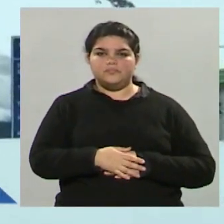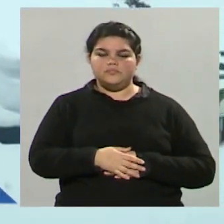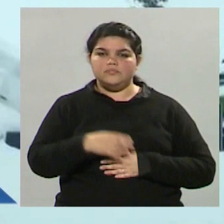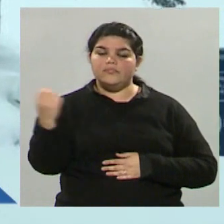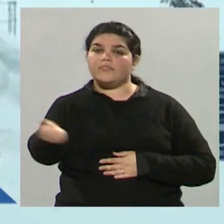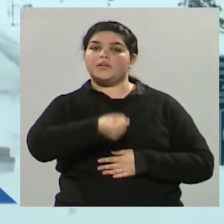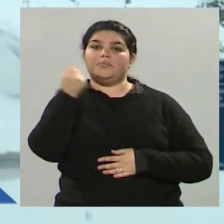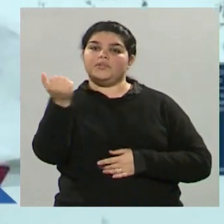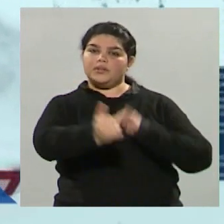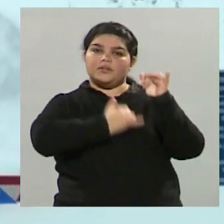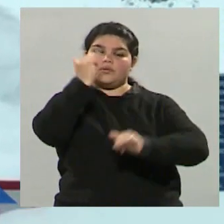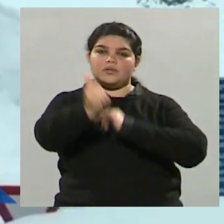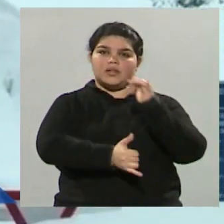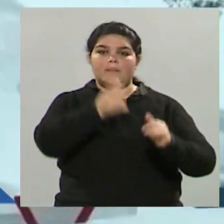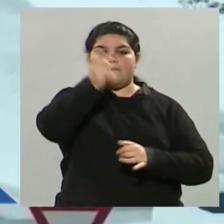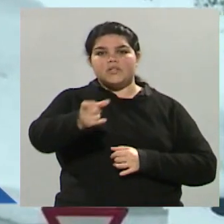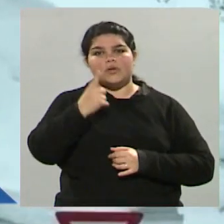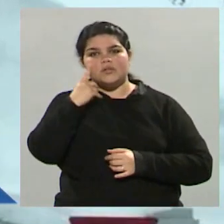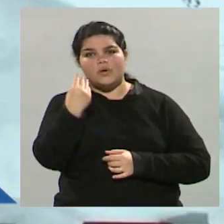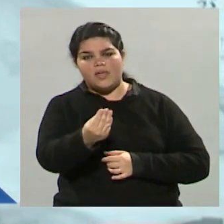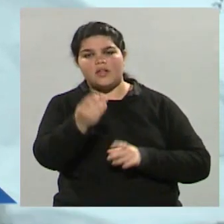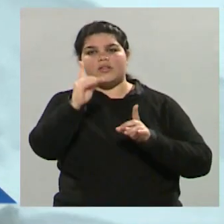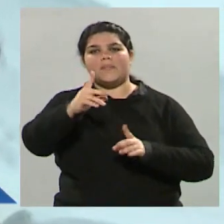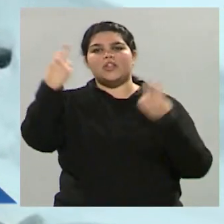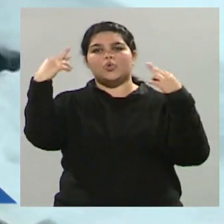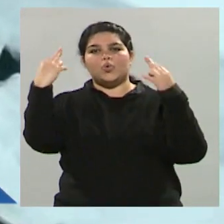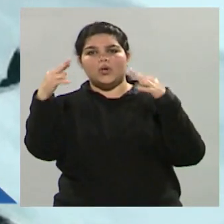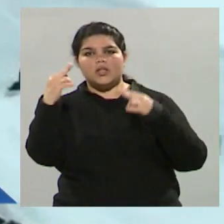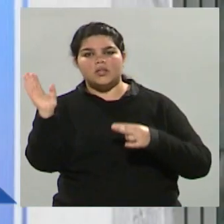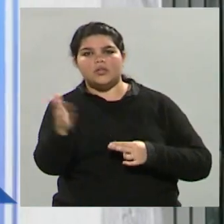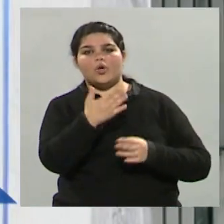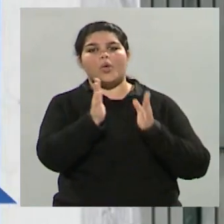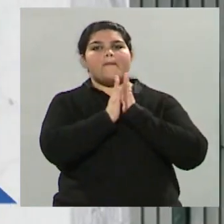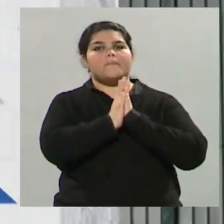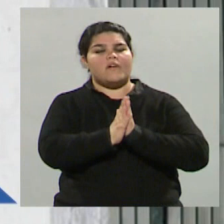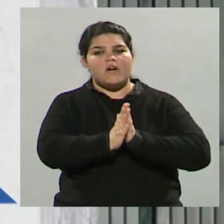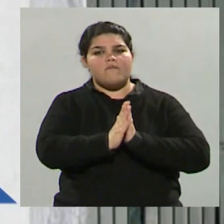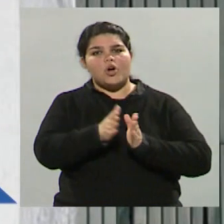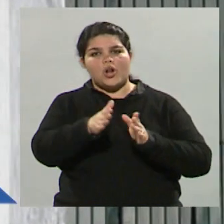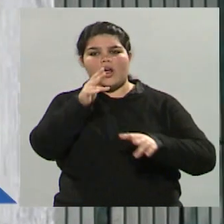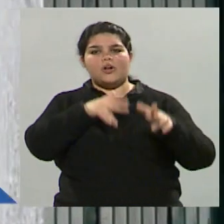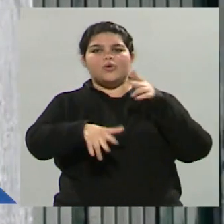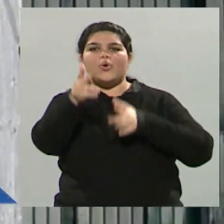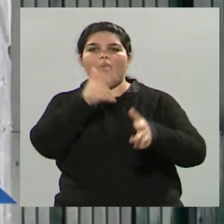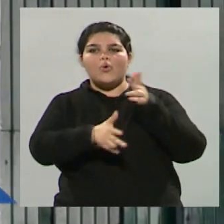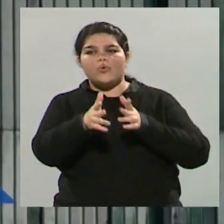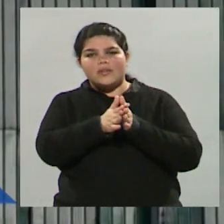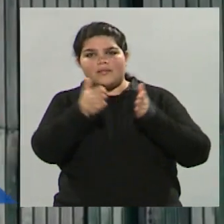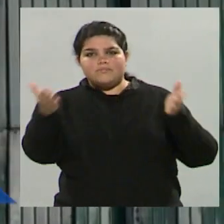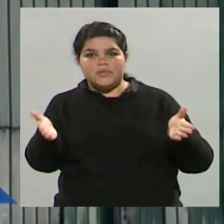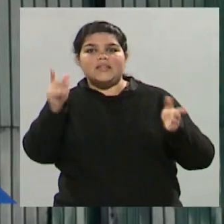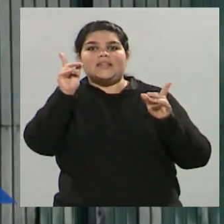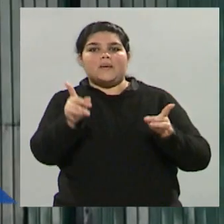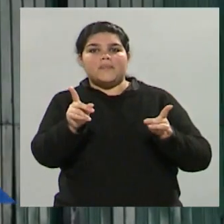todos los turistas y los mendocinos que antes de salir a pasear chequen el estado de las rutas, que si van a zonas de alta